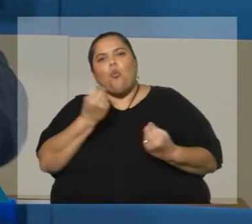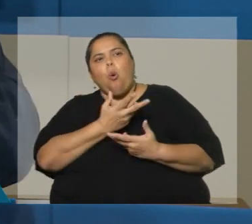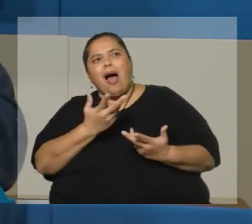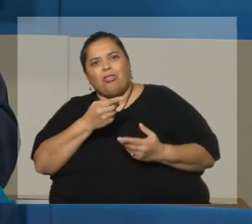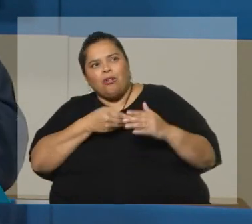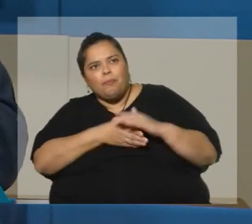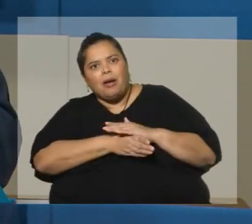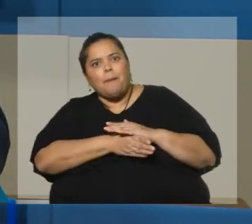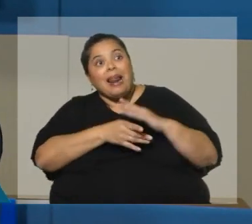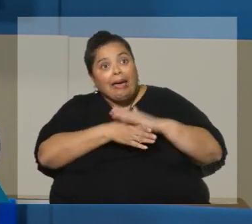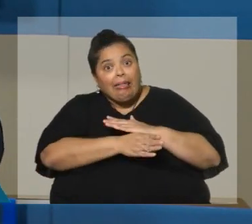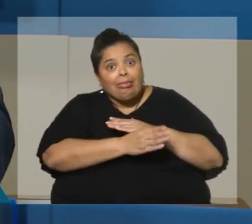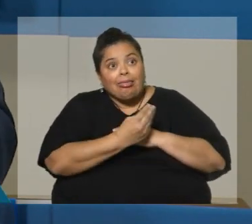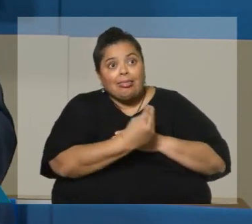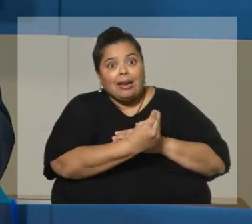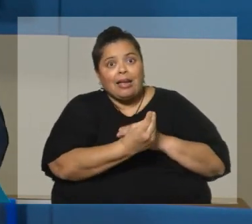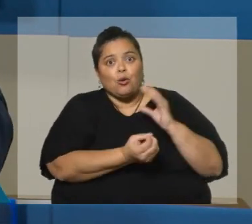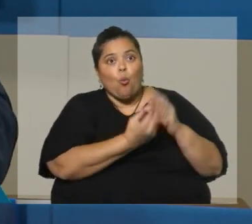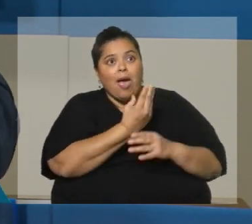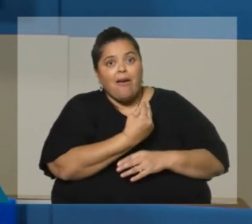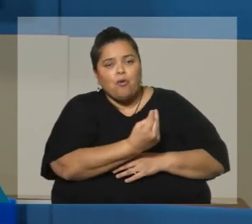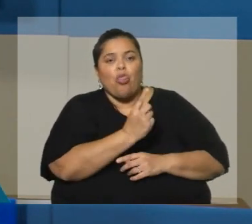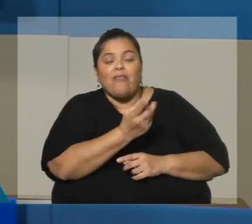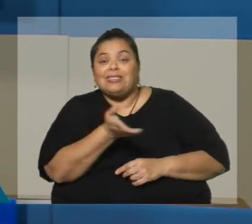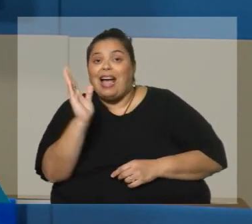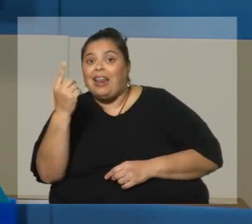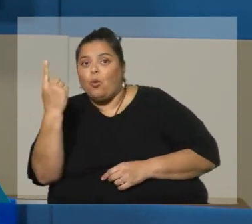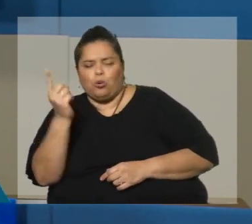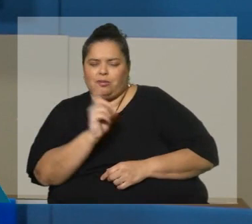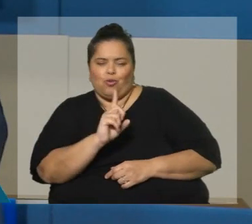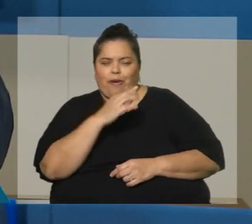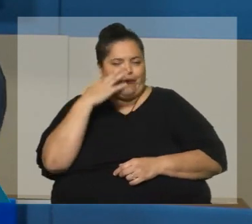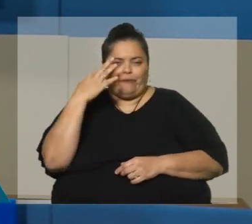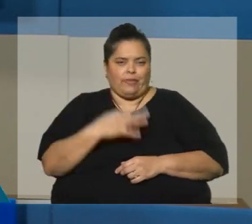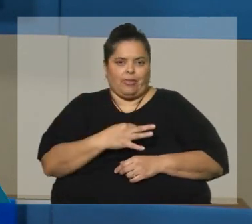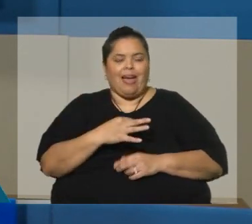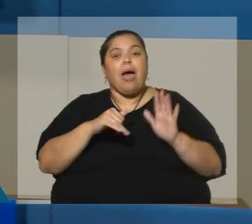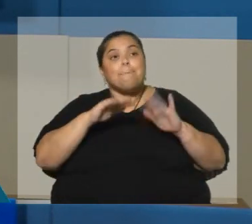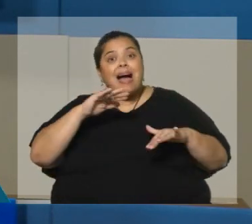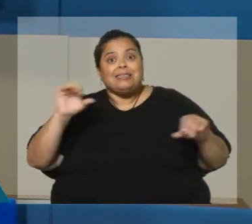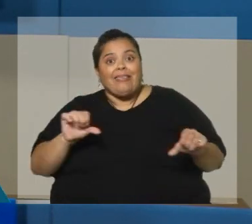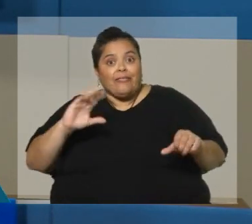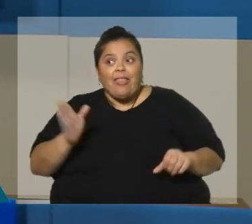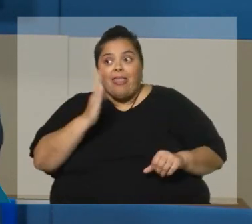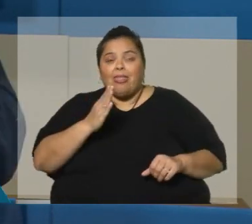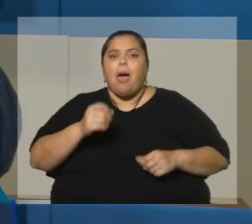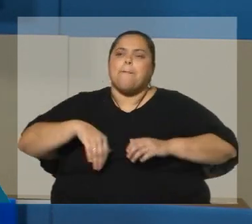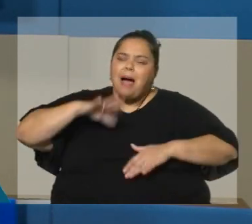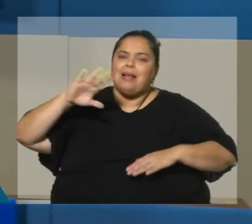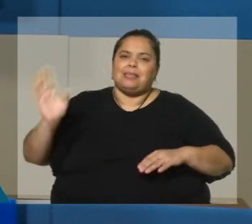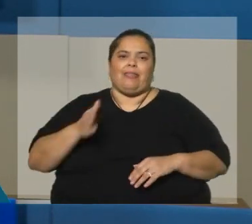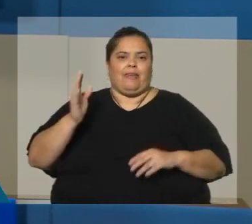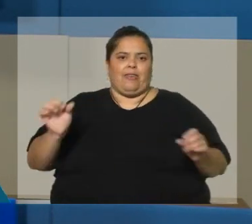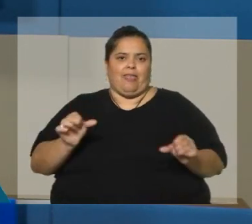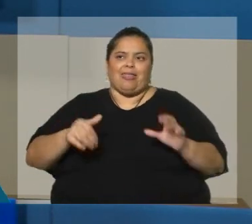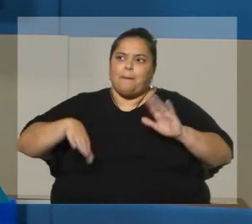trabajador se tiene que ir otro. Eso no es verdad. Mayores niveles de actividad generan mayor nivel de actividad y se genera el